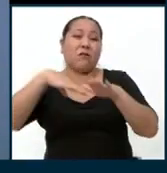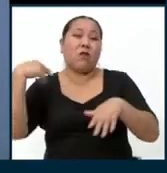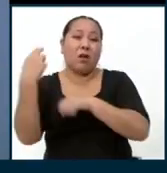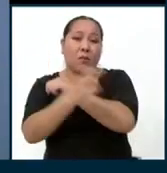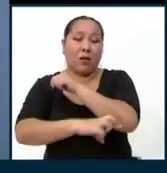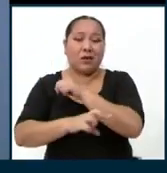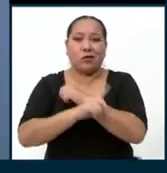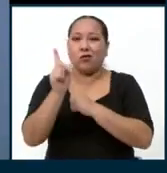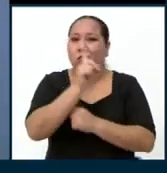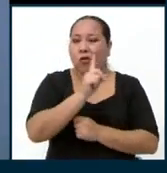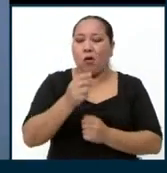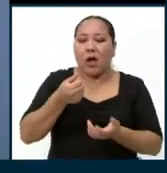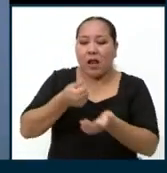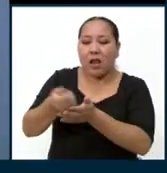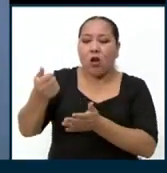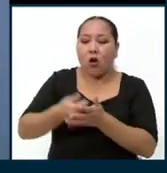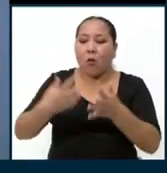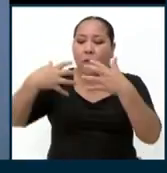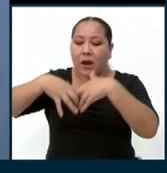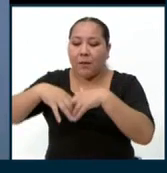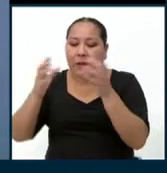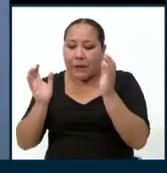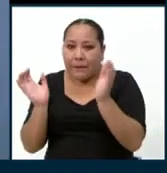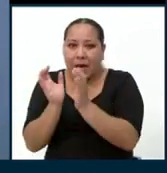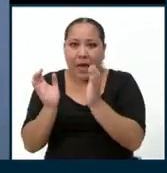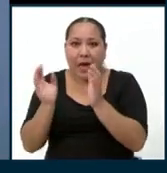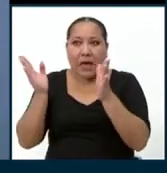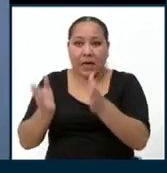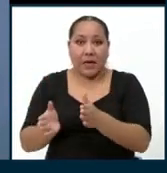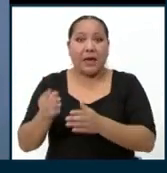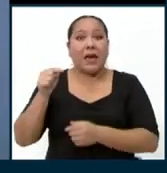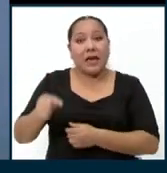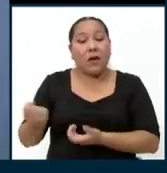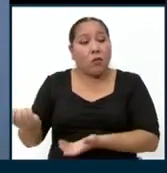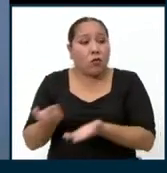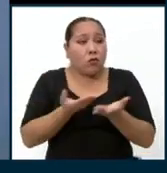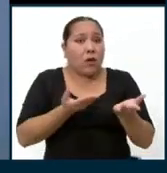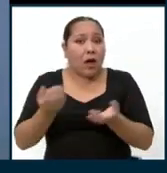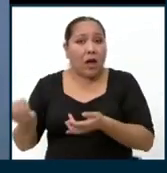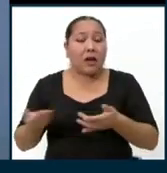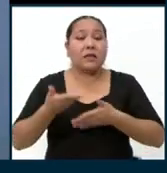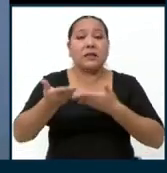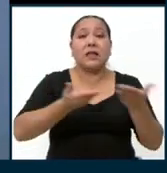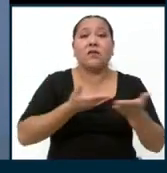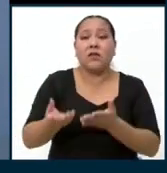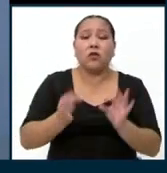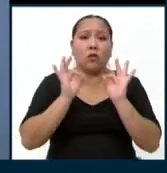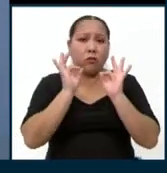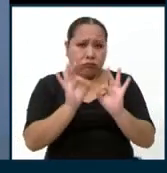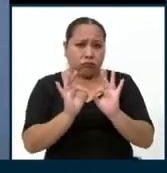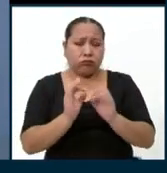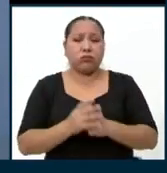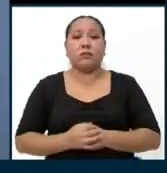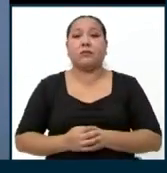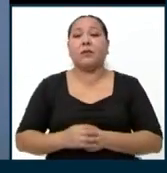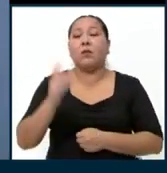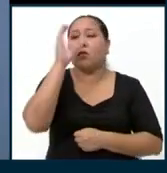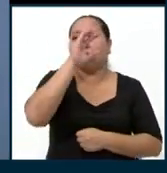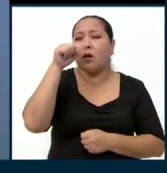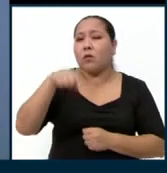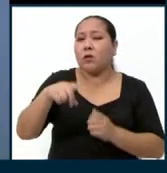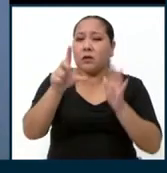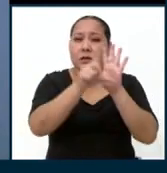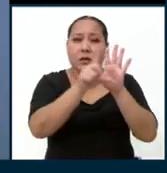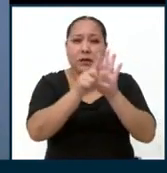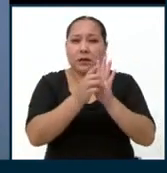a la MIPES peruana, a la micro y pequeña empresa que puede proveer bienes y servicios de calidad. Lo que buscamos con esta ley